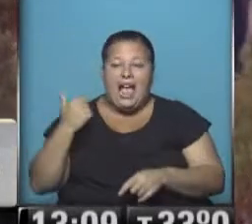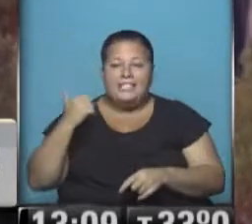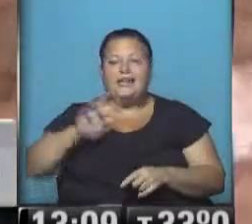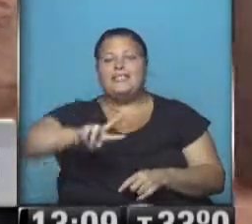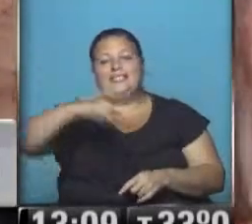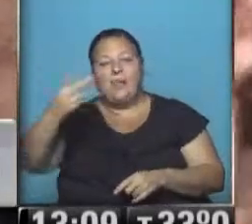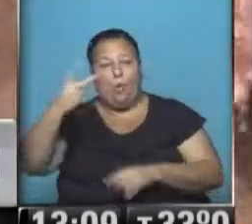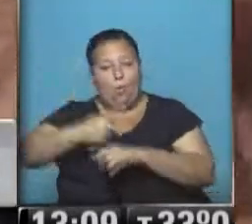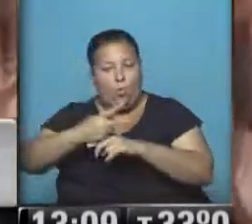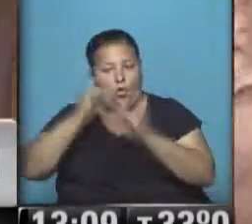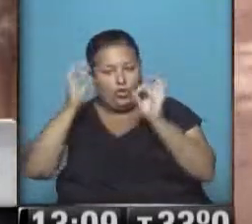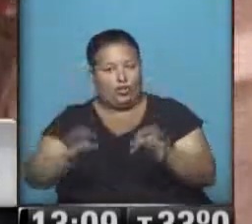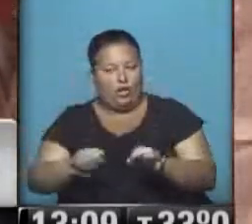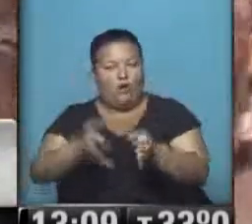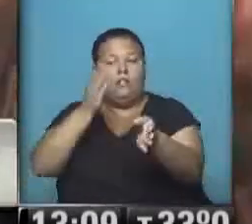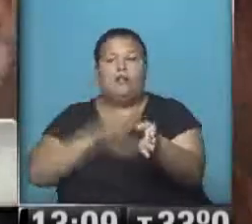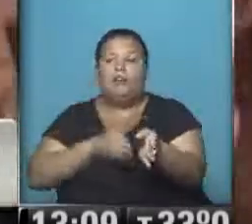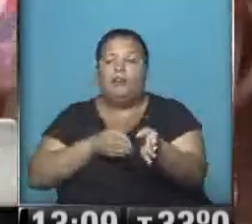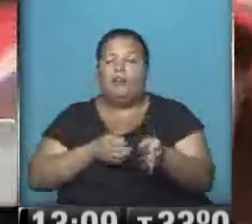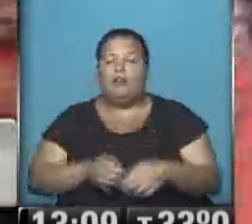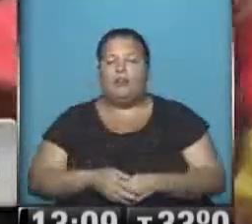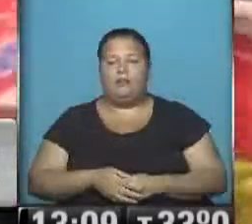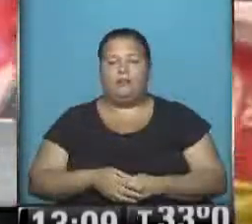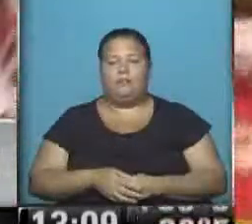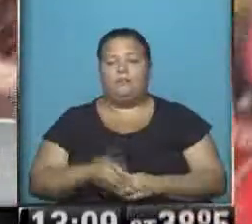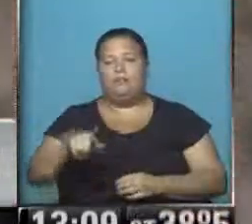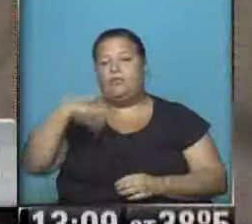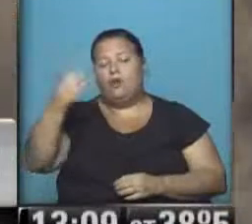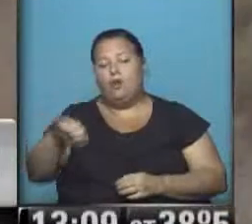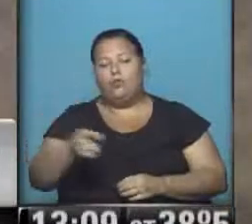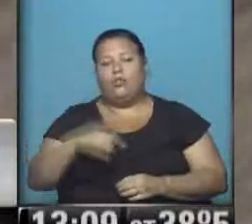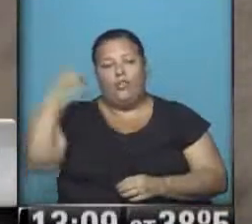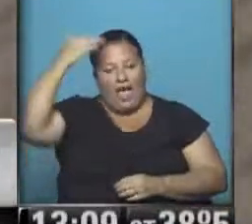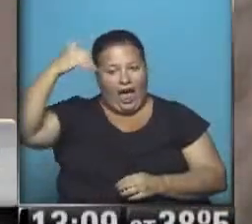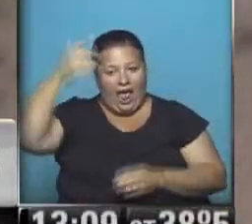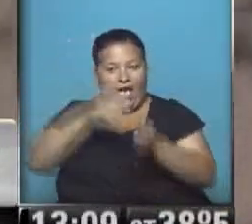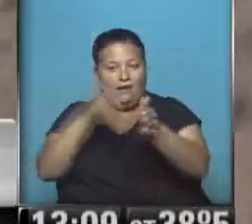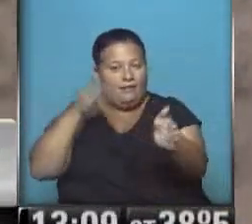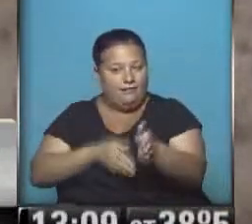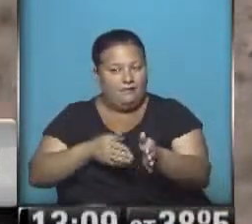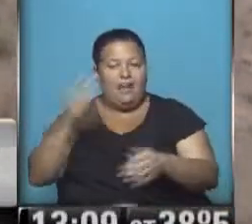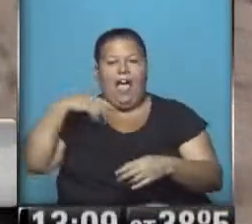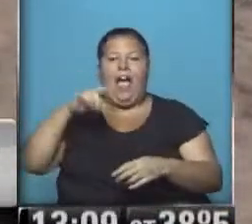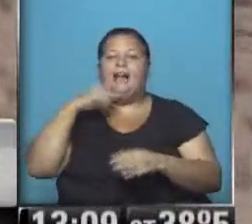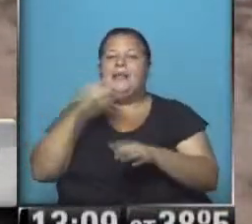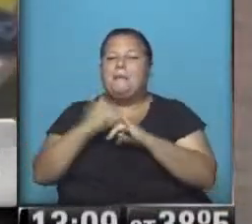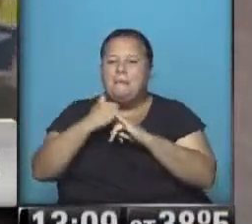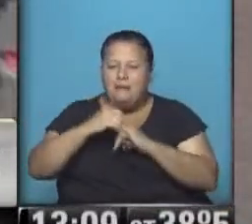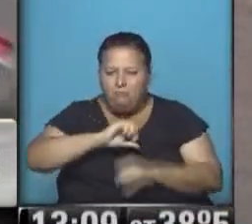segunda posición detrás de Yased Al-Harshi de Arabia Saudita, quien rompió la hegemonía de los Mini